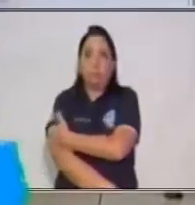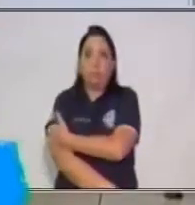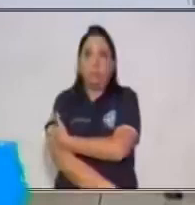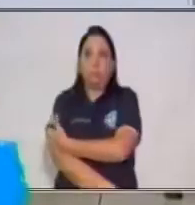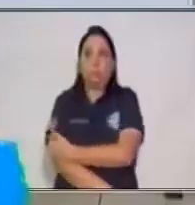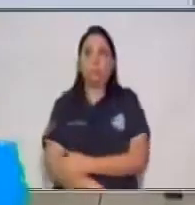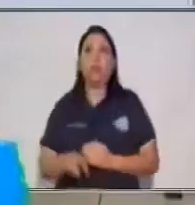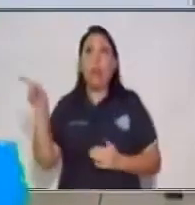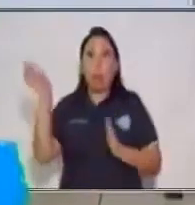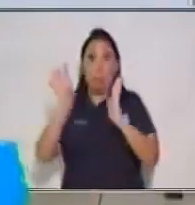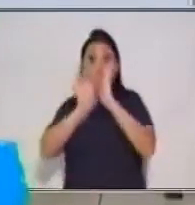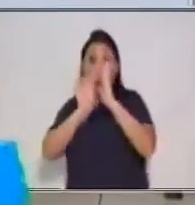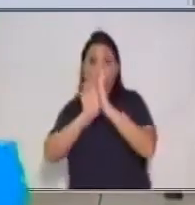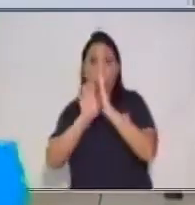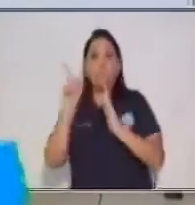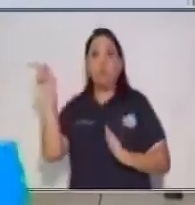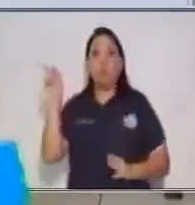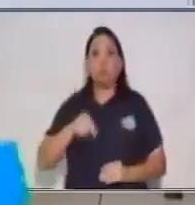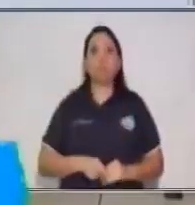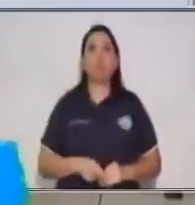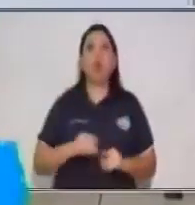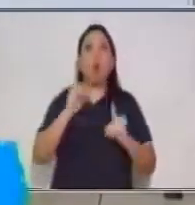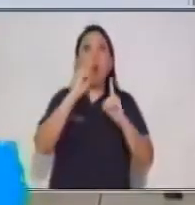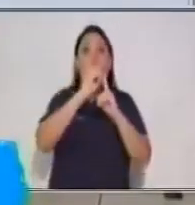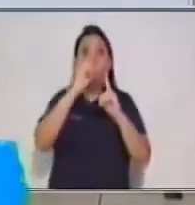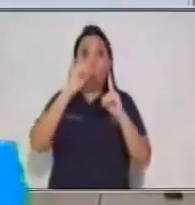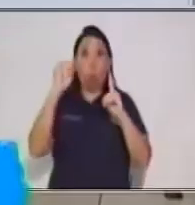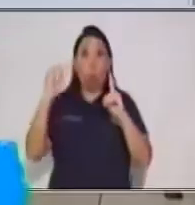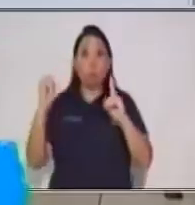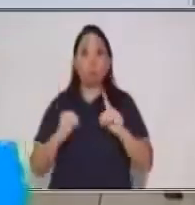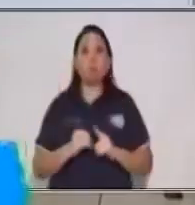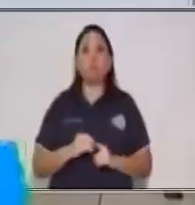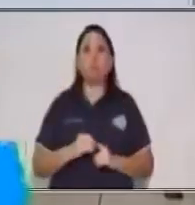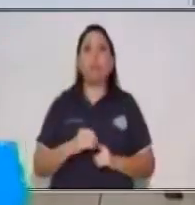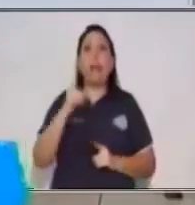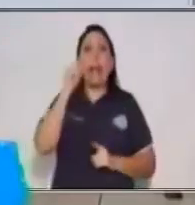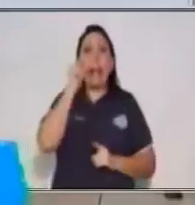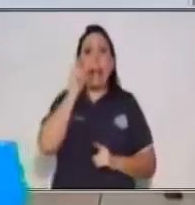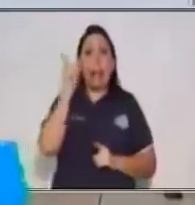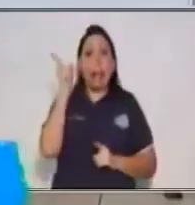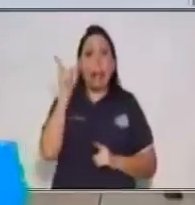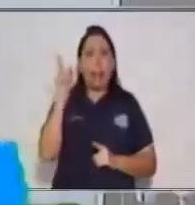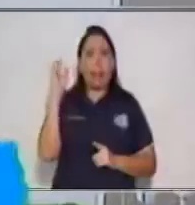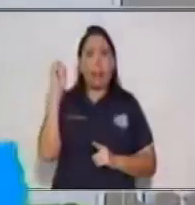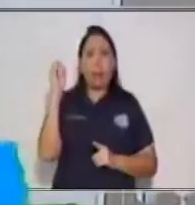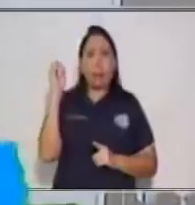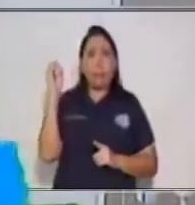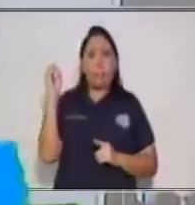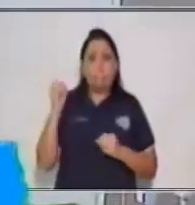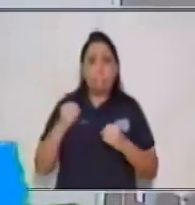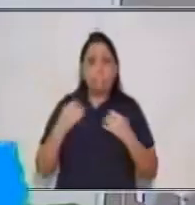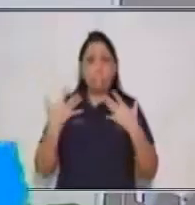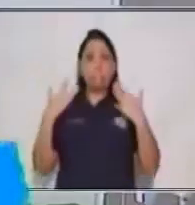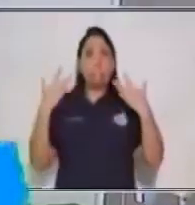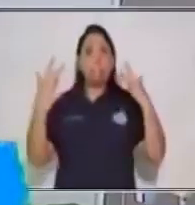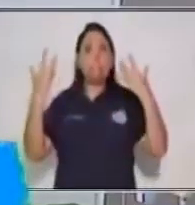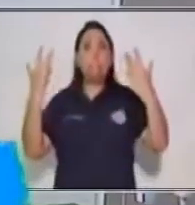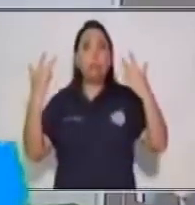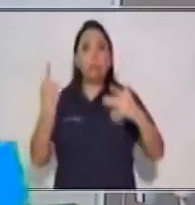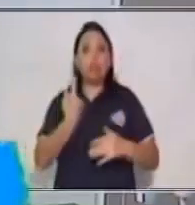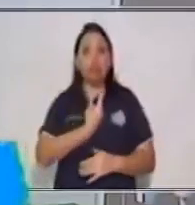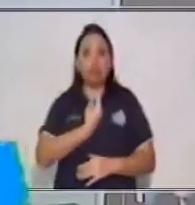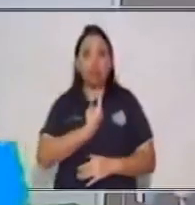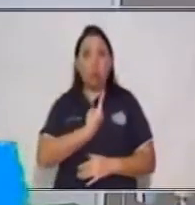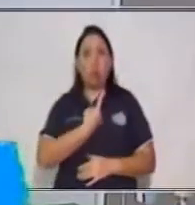Por ejemplo acá. Él brilla sol. ¿Tiene coherencia, tiene cohesión,